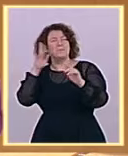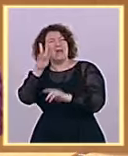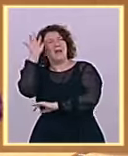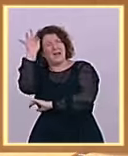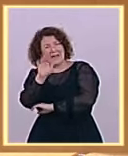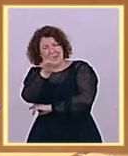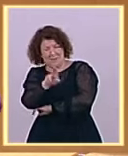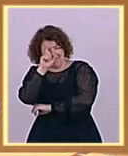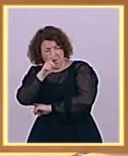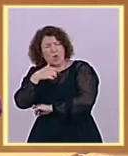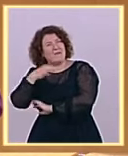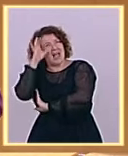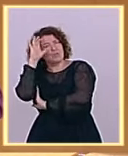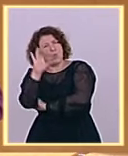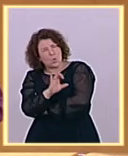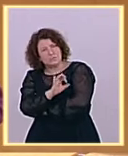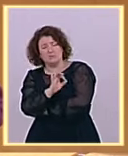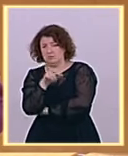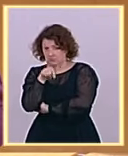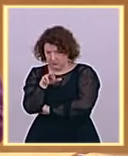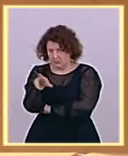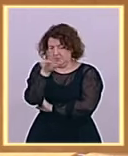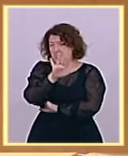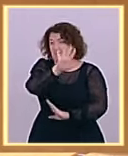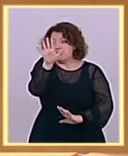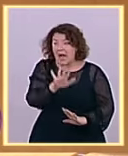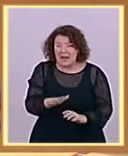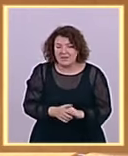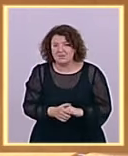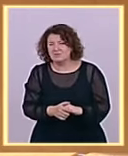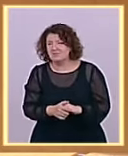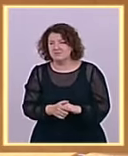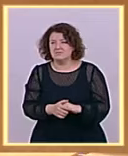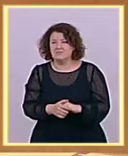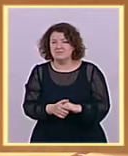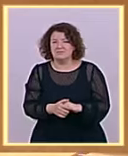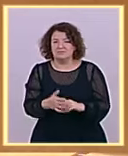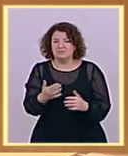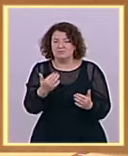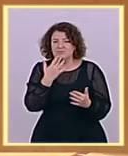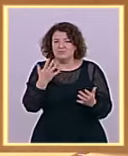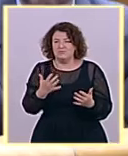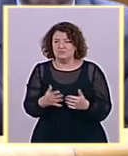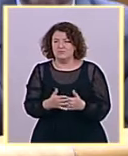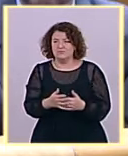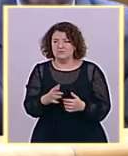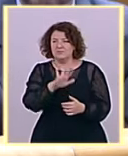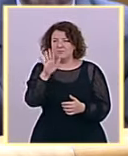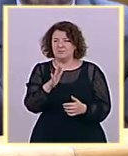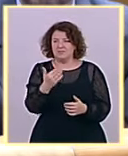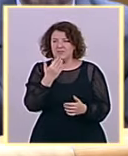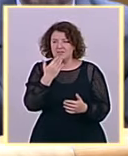chute de eso, de lo que le voy a decir, de